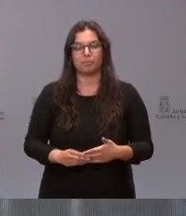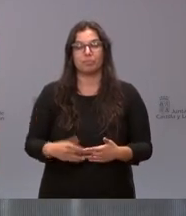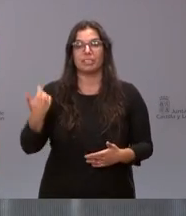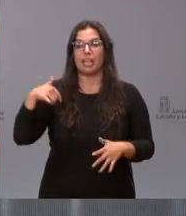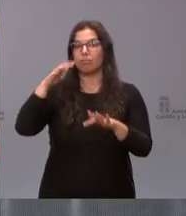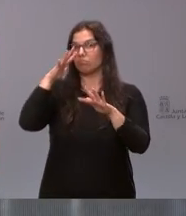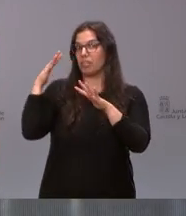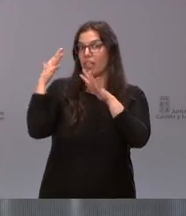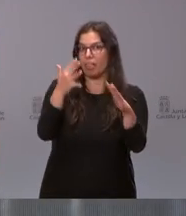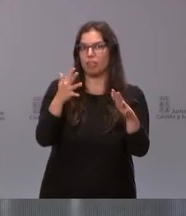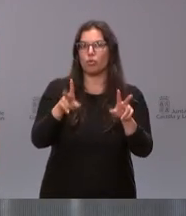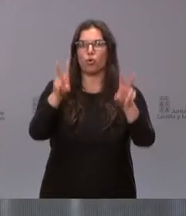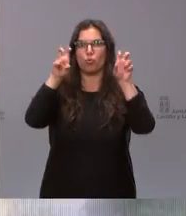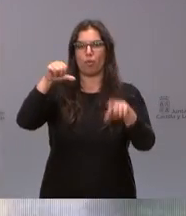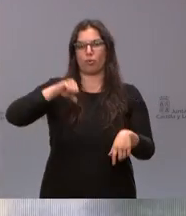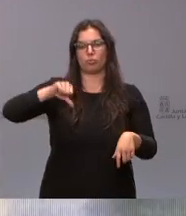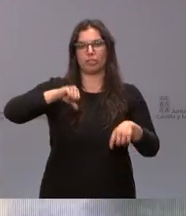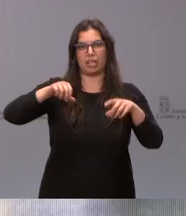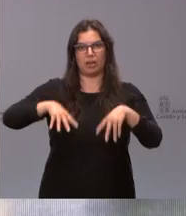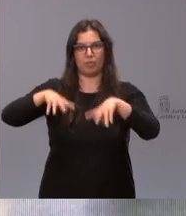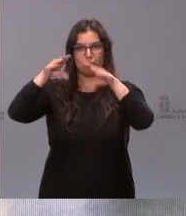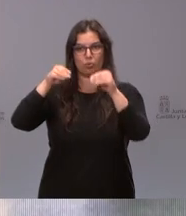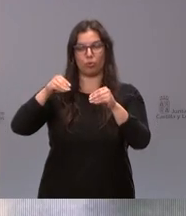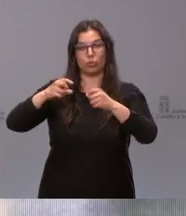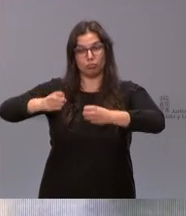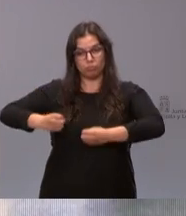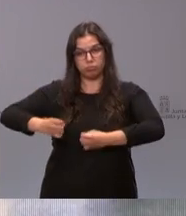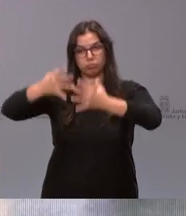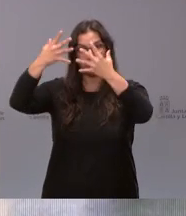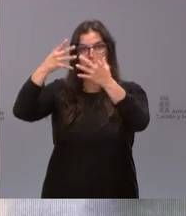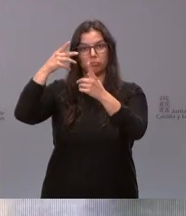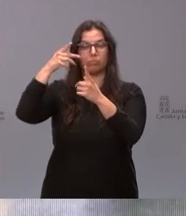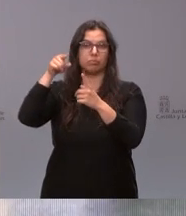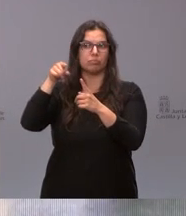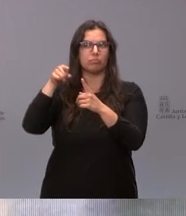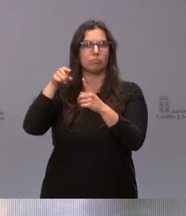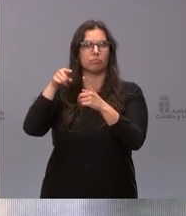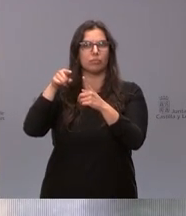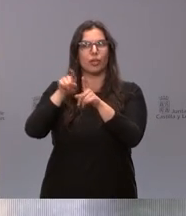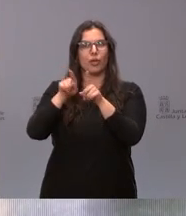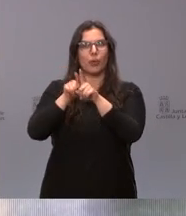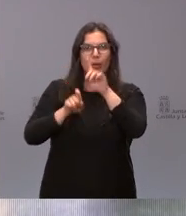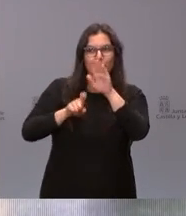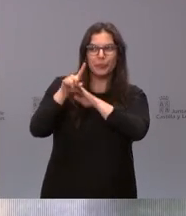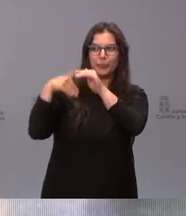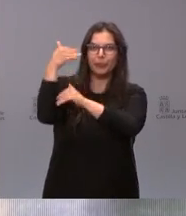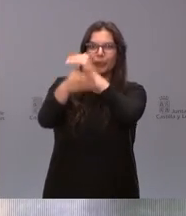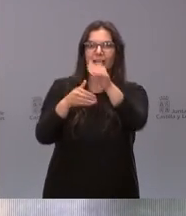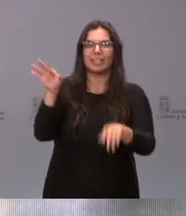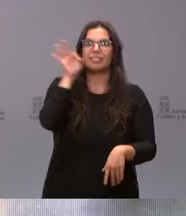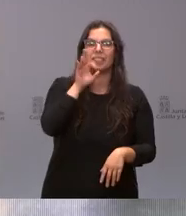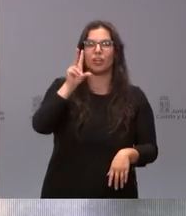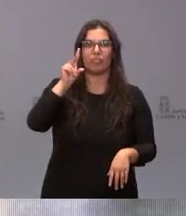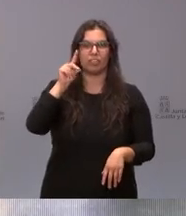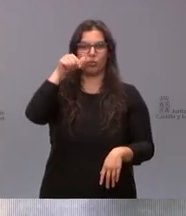años del nuevo hospital de Burgos el centro que aupó al siglo XXI la atención hospitalaria